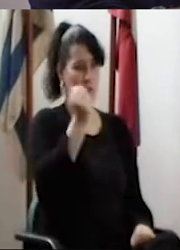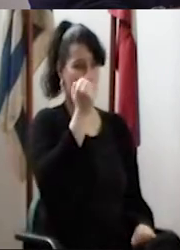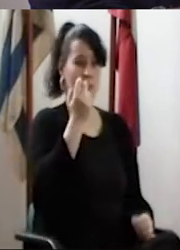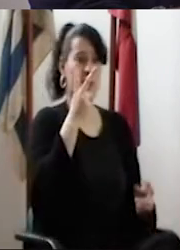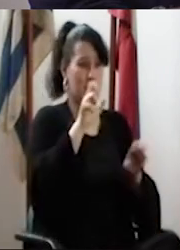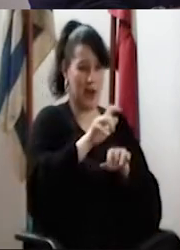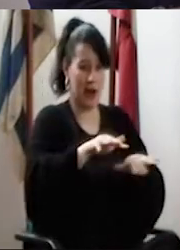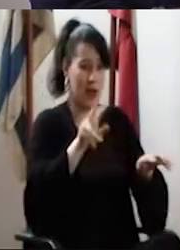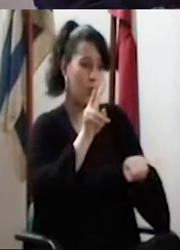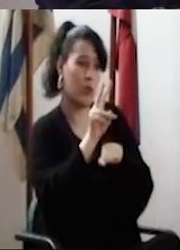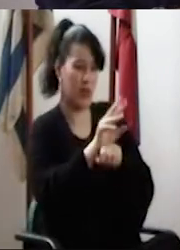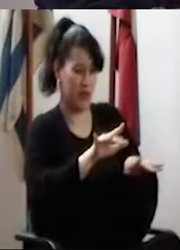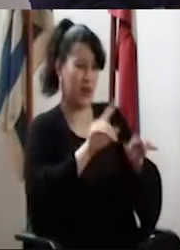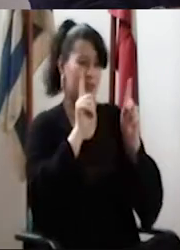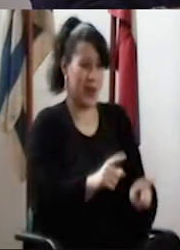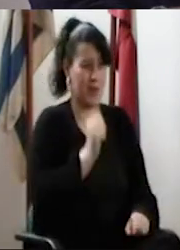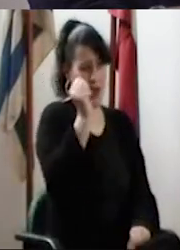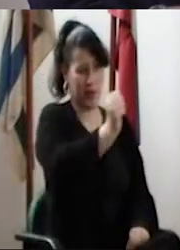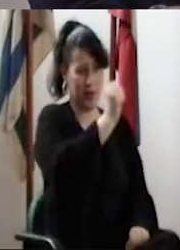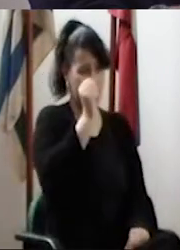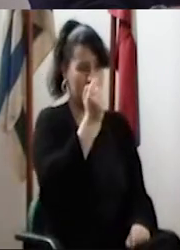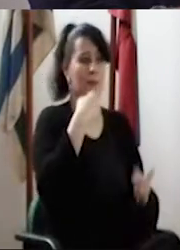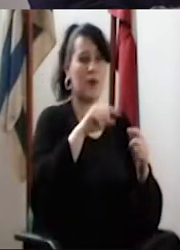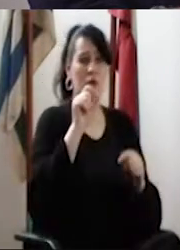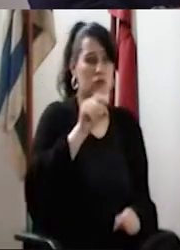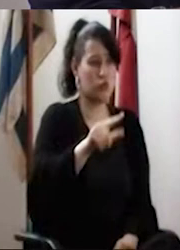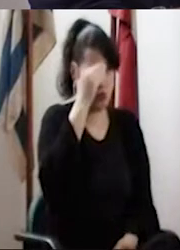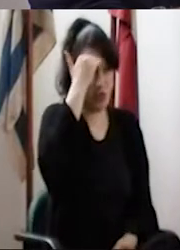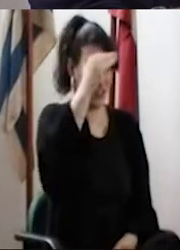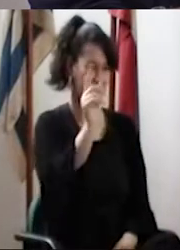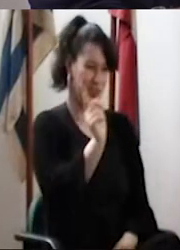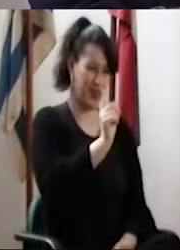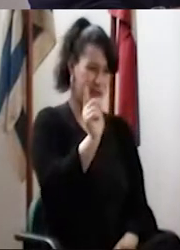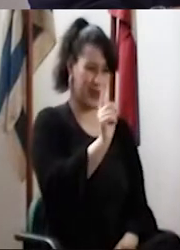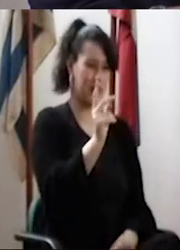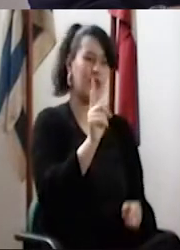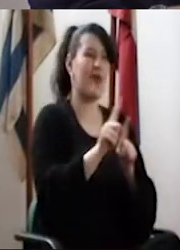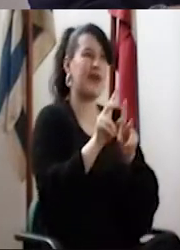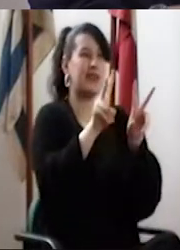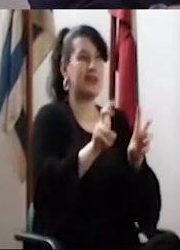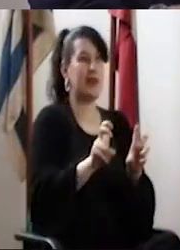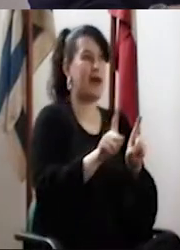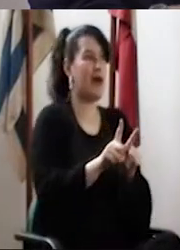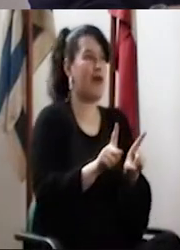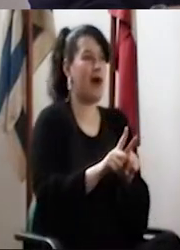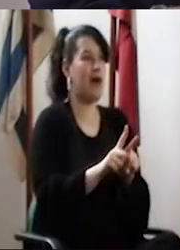mantener la red de informática es muy valioso, pero que no son funciones docentes. Y eso no es